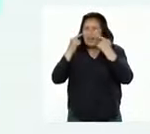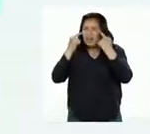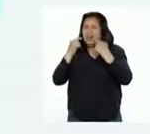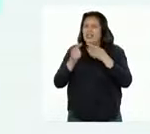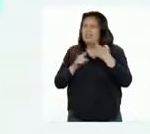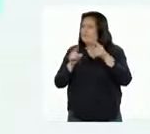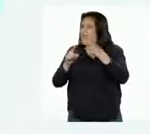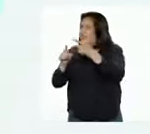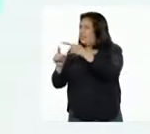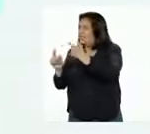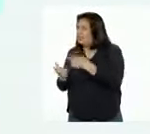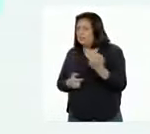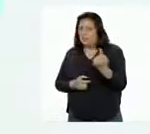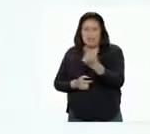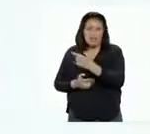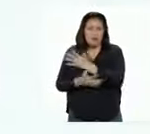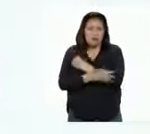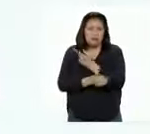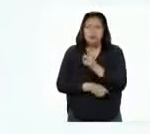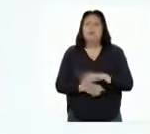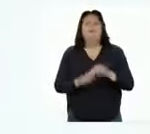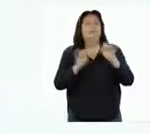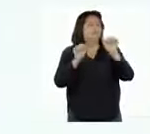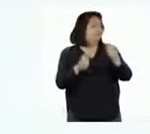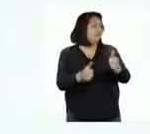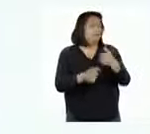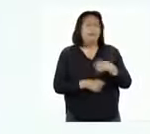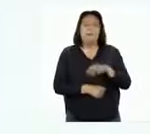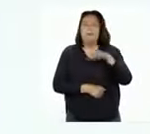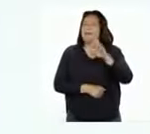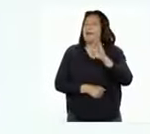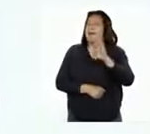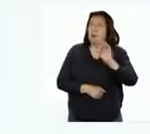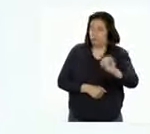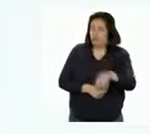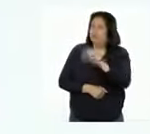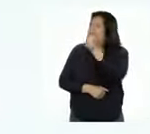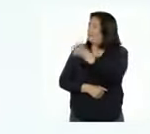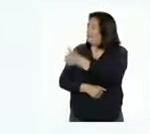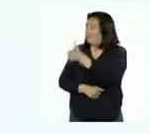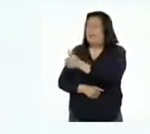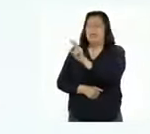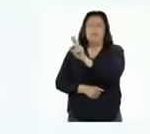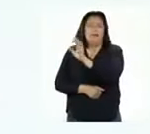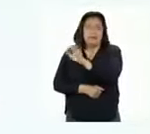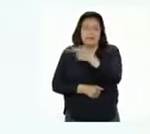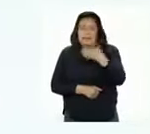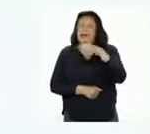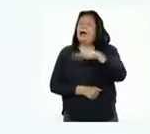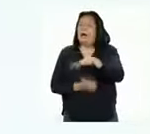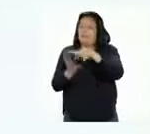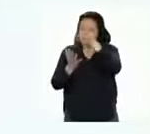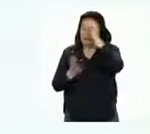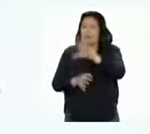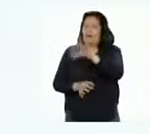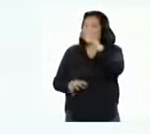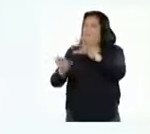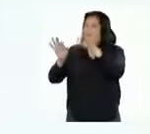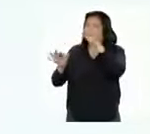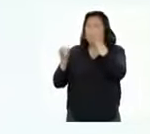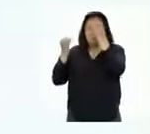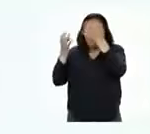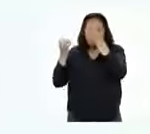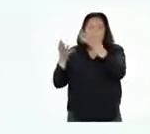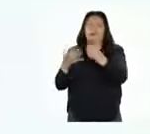los osos son distintas en cada uno. Bien, Pablo y Valeria. Han aprendido a localizar información de